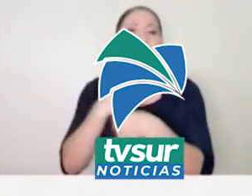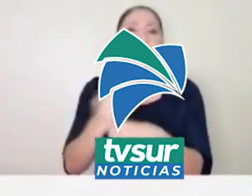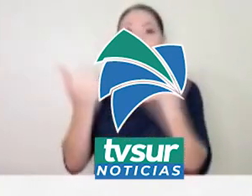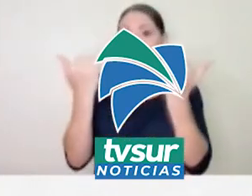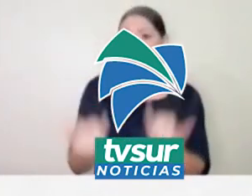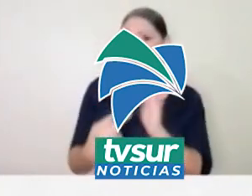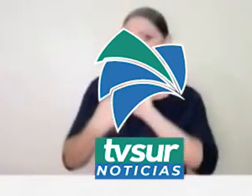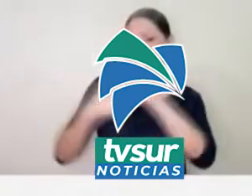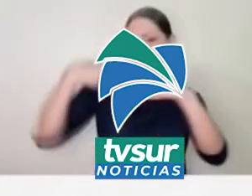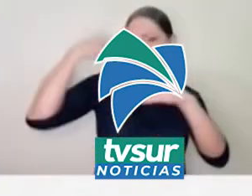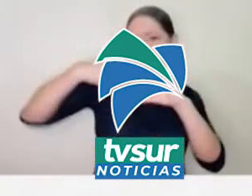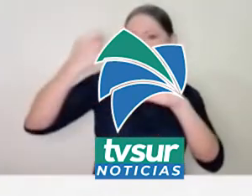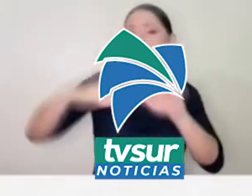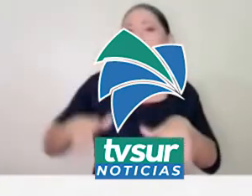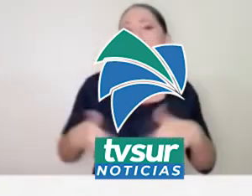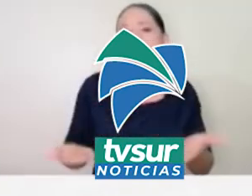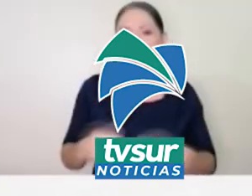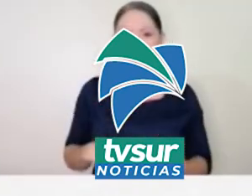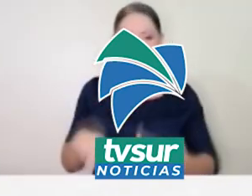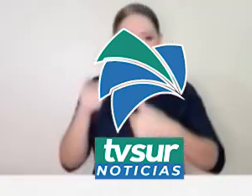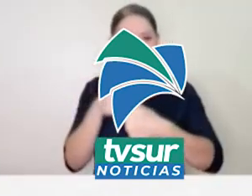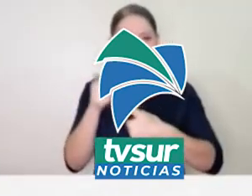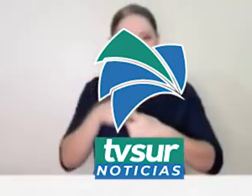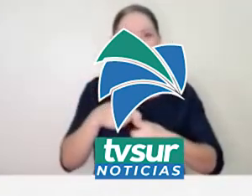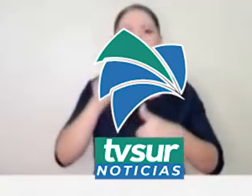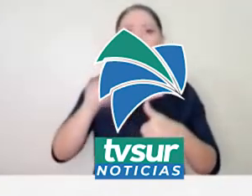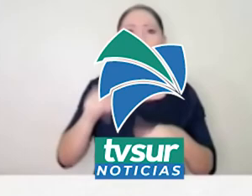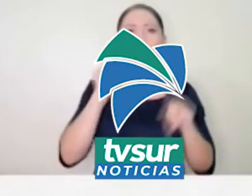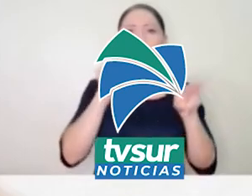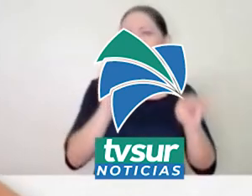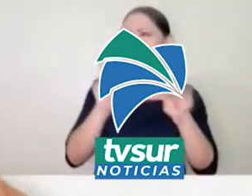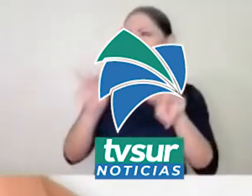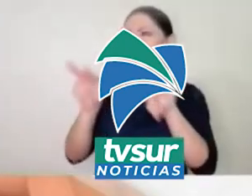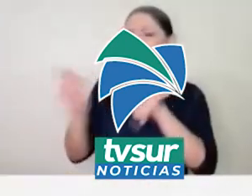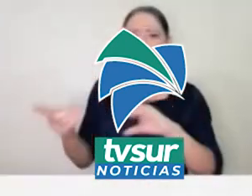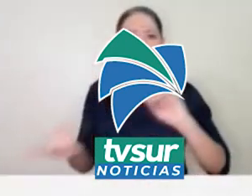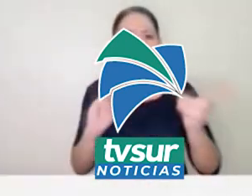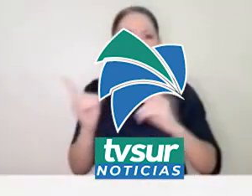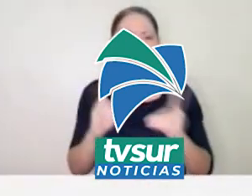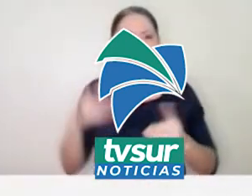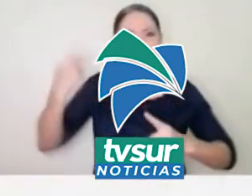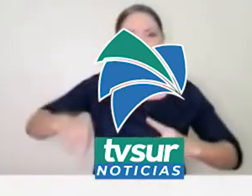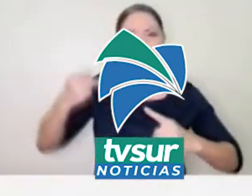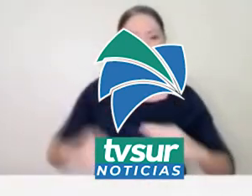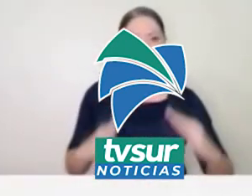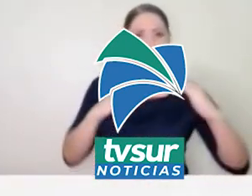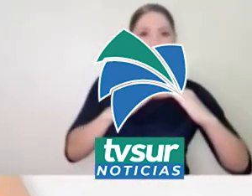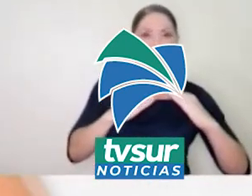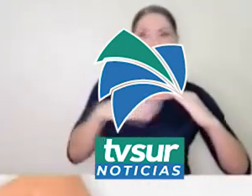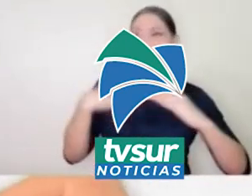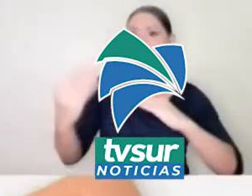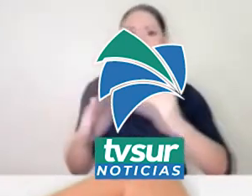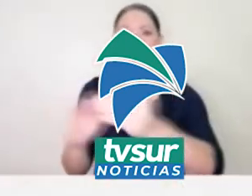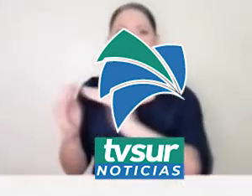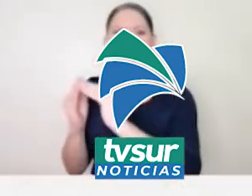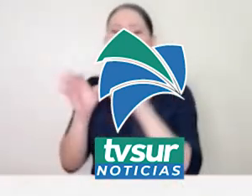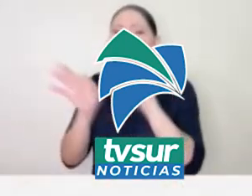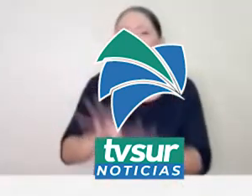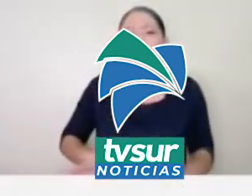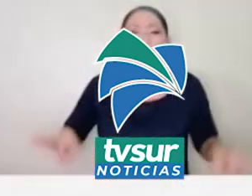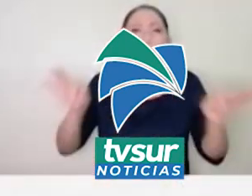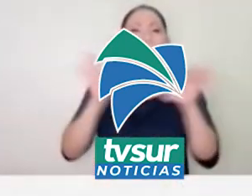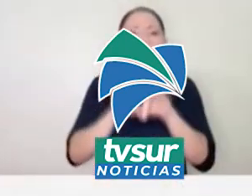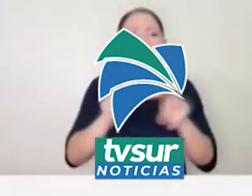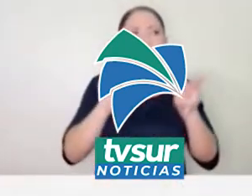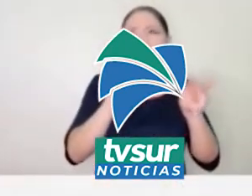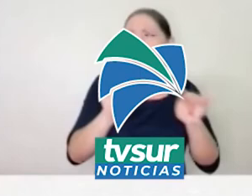de servicios para dar un mejor servicio y mayor seguridad a nuestra población. Al final del ejercicio, las familias, empresa privada